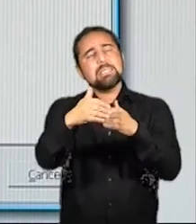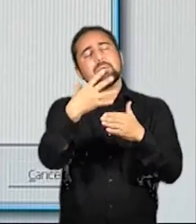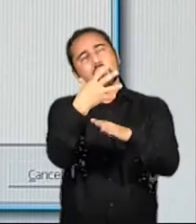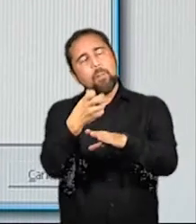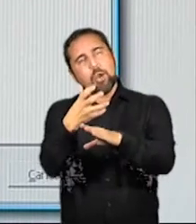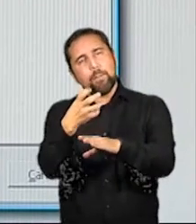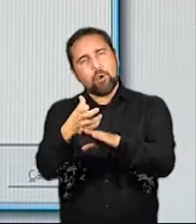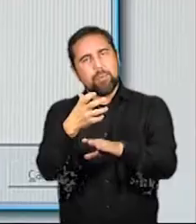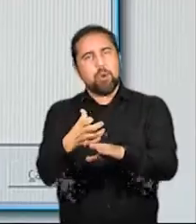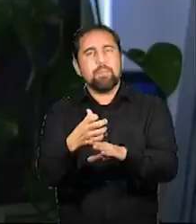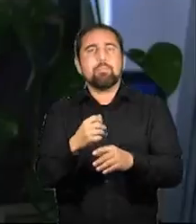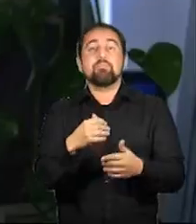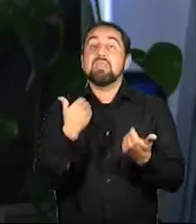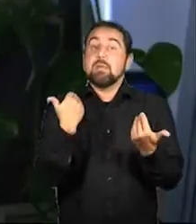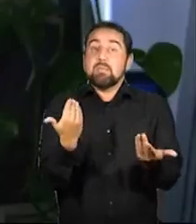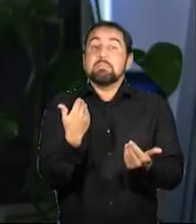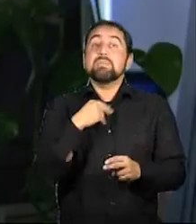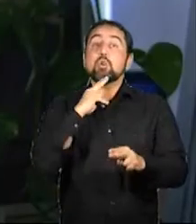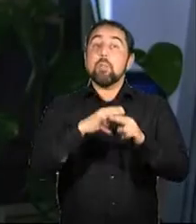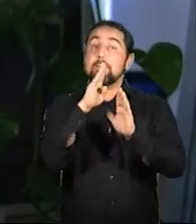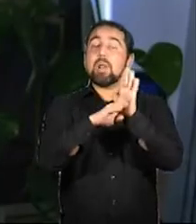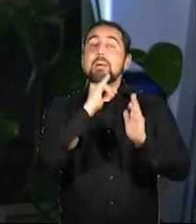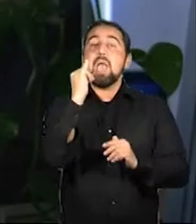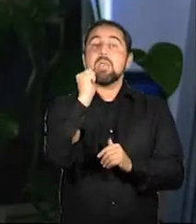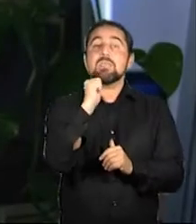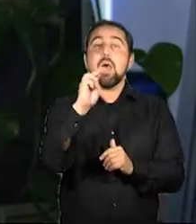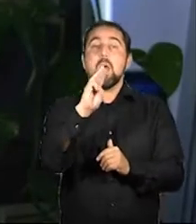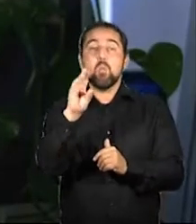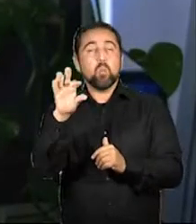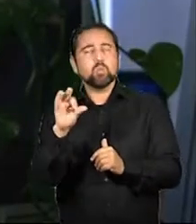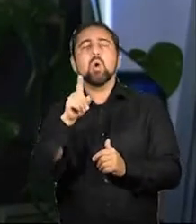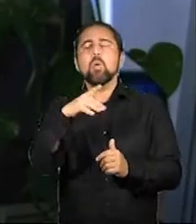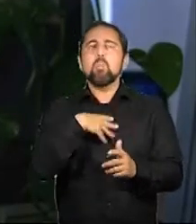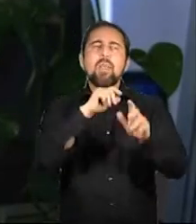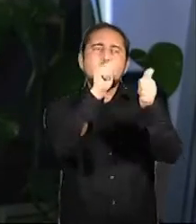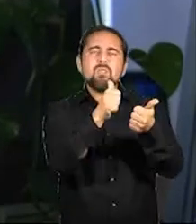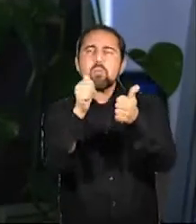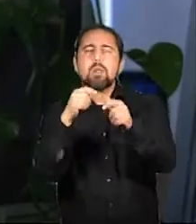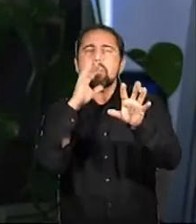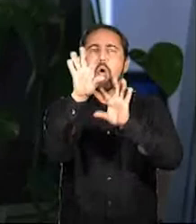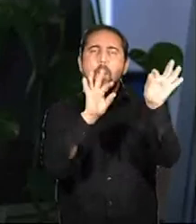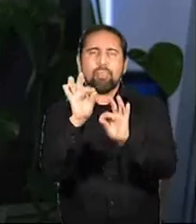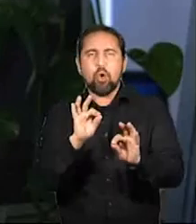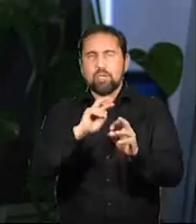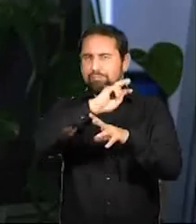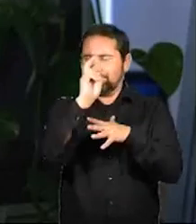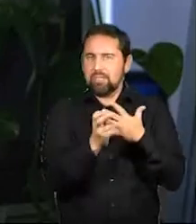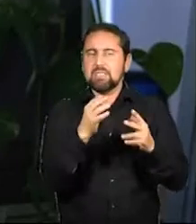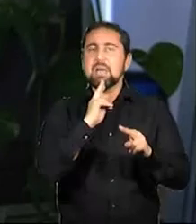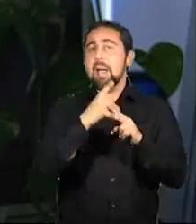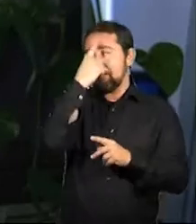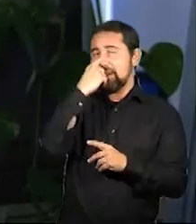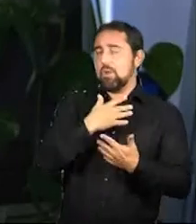necesarios para la instalación hablada. iOS te permite configurar las opciones como tú quieres, el perfil de cada usuario concreto,